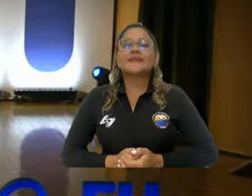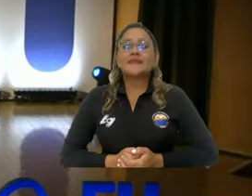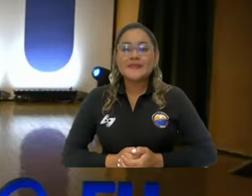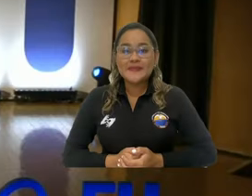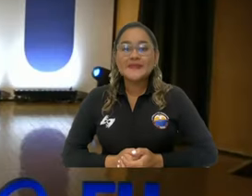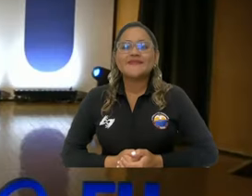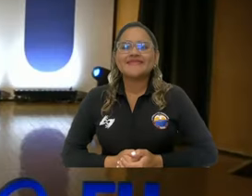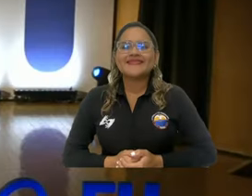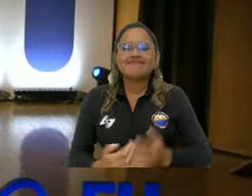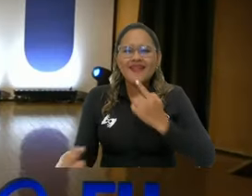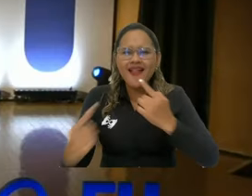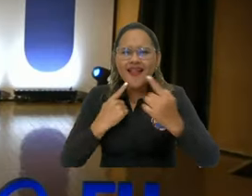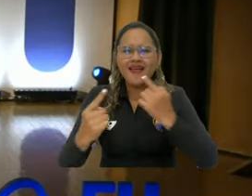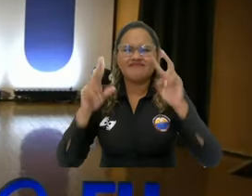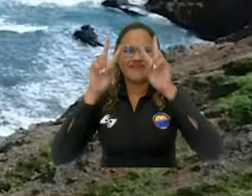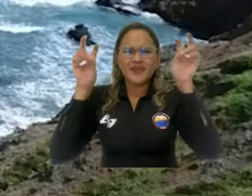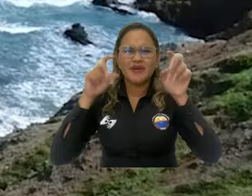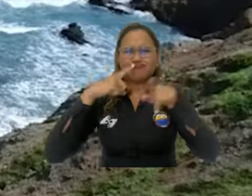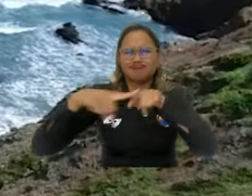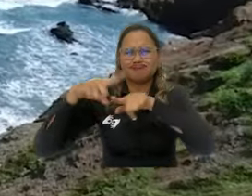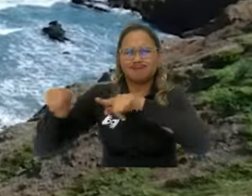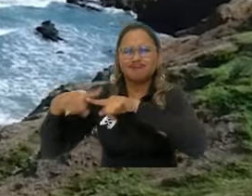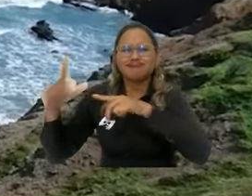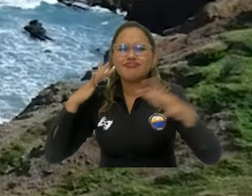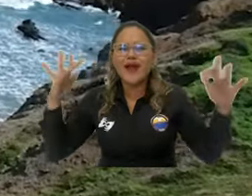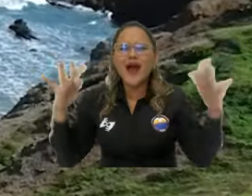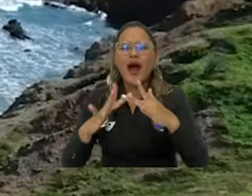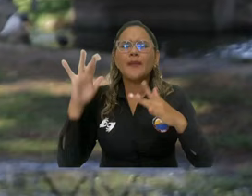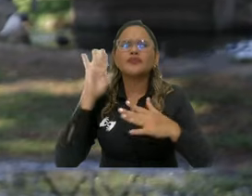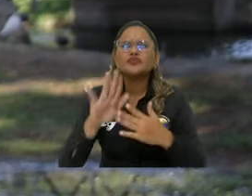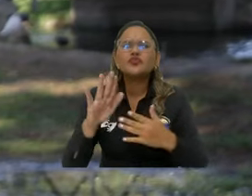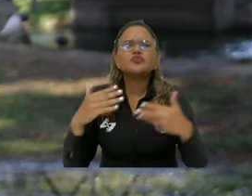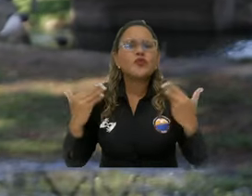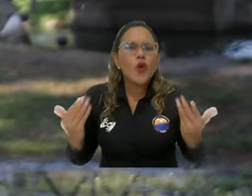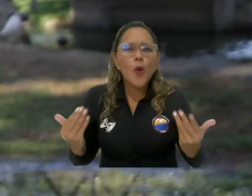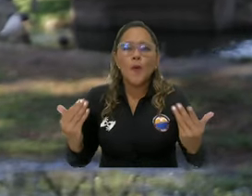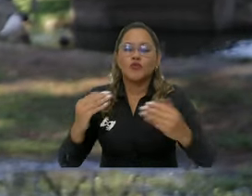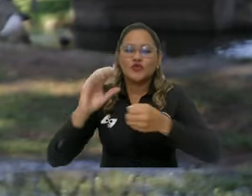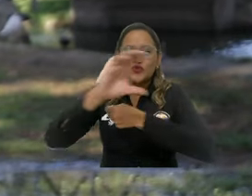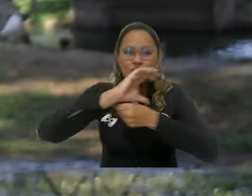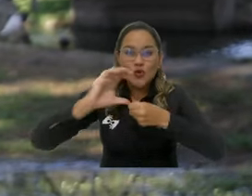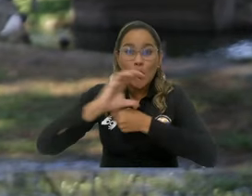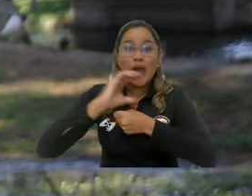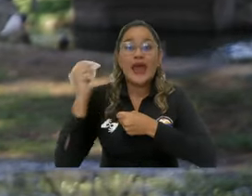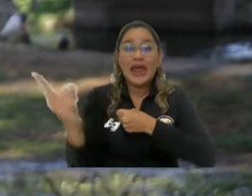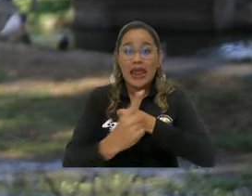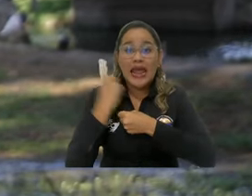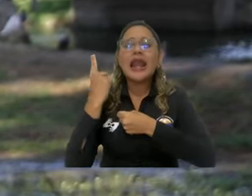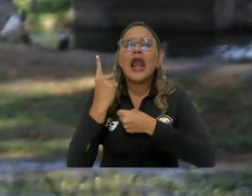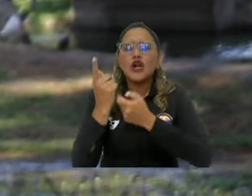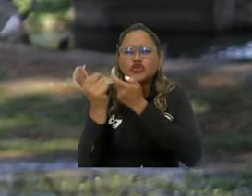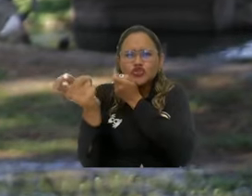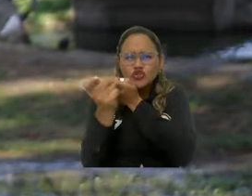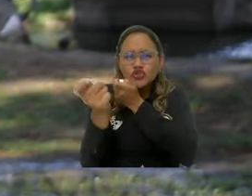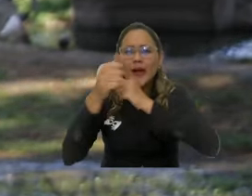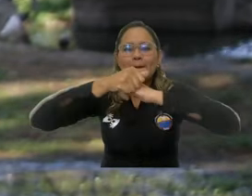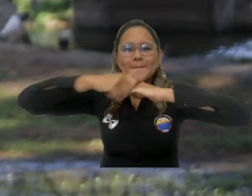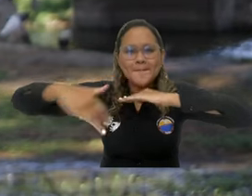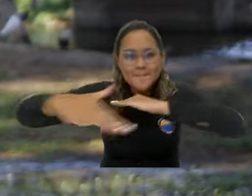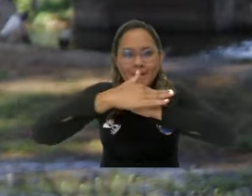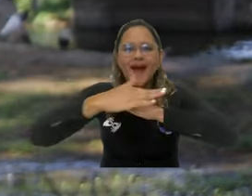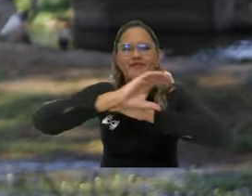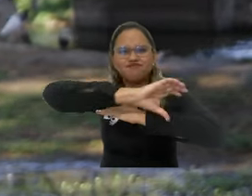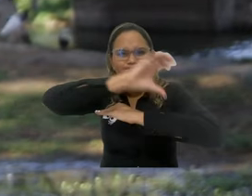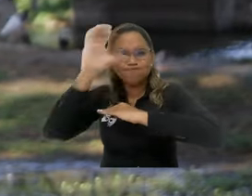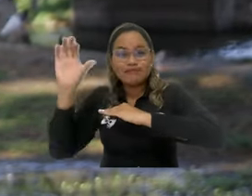Hablar sobre diferentes temas que implican todas las ciudades que están en entornos marinos y costeros